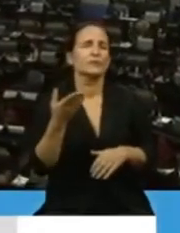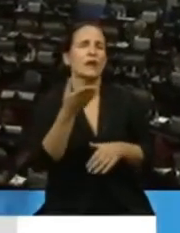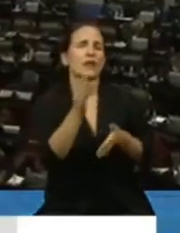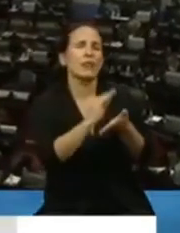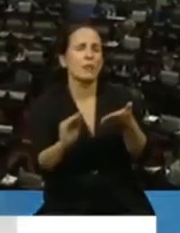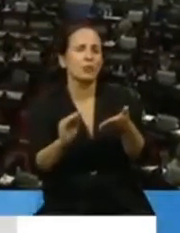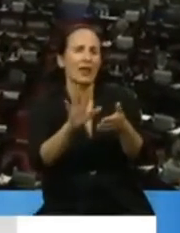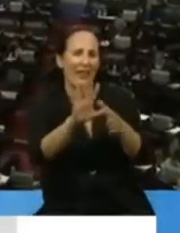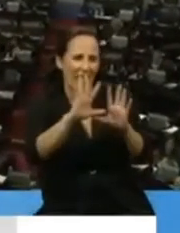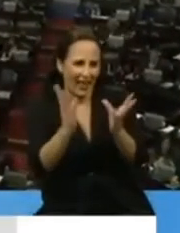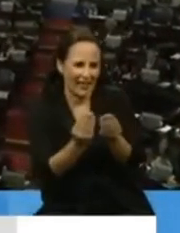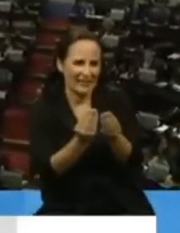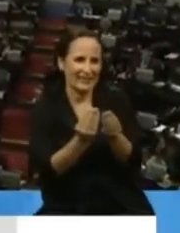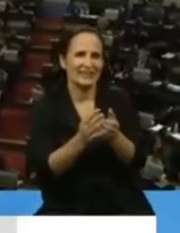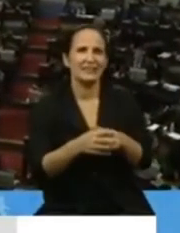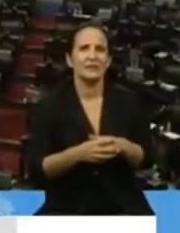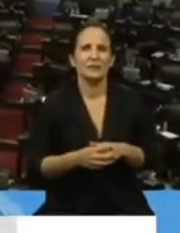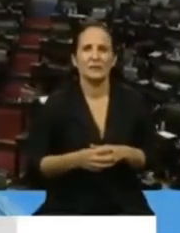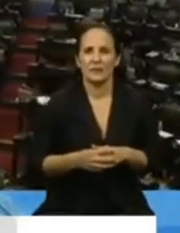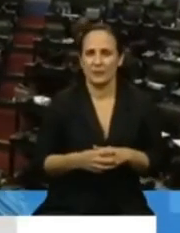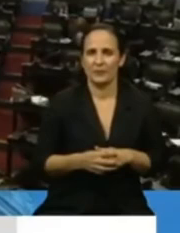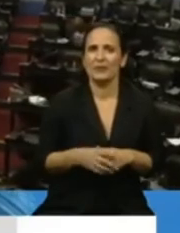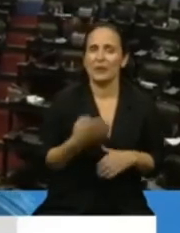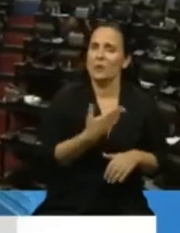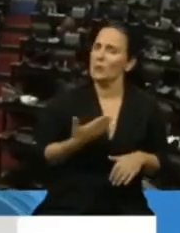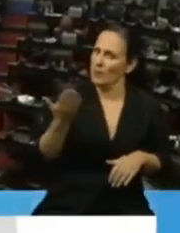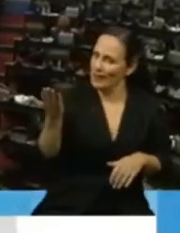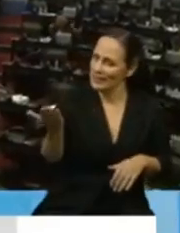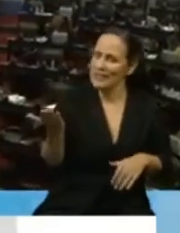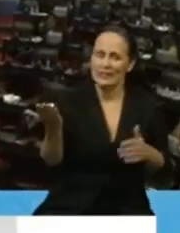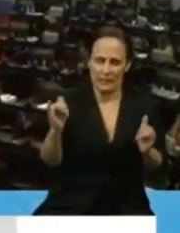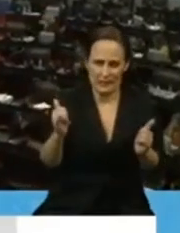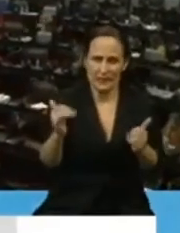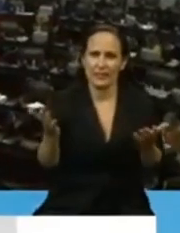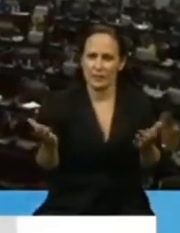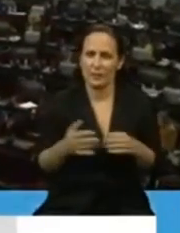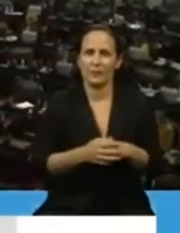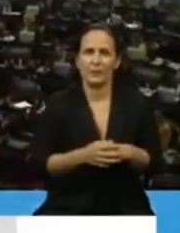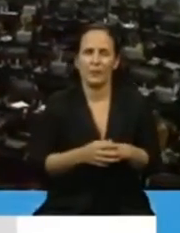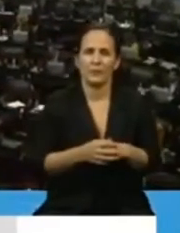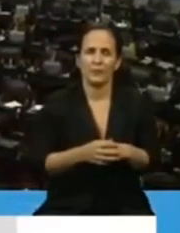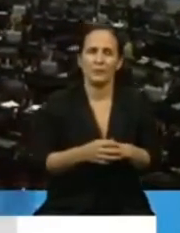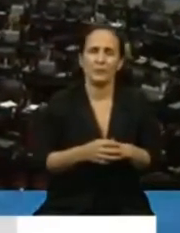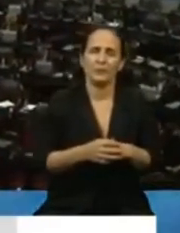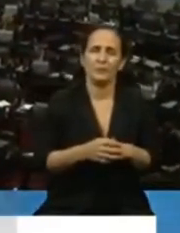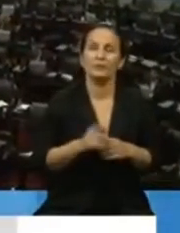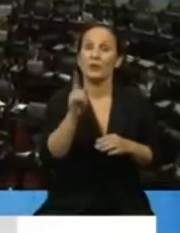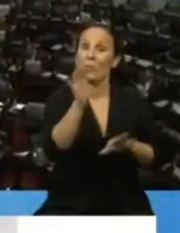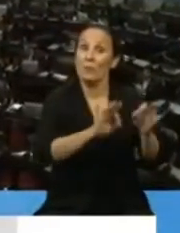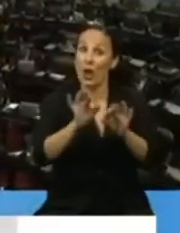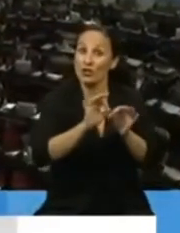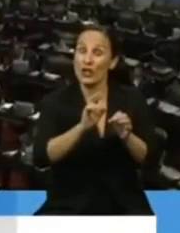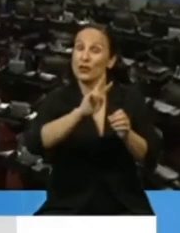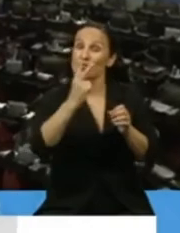puede ir redondeando. Señor presidente, bueno, en el segundo capítulo de este proyecto,